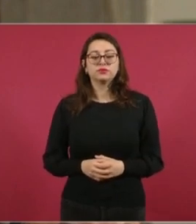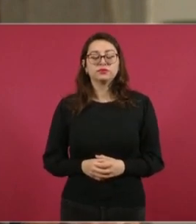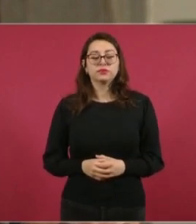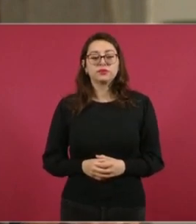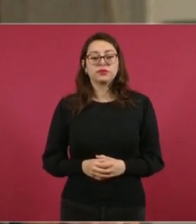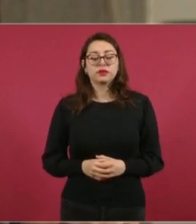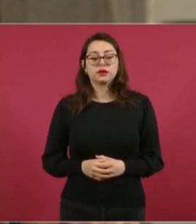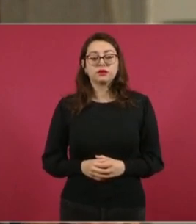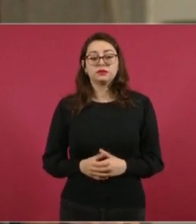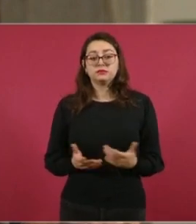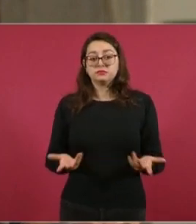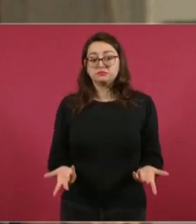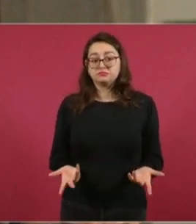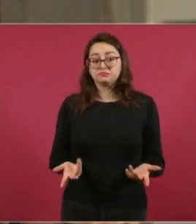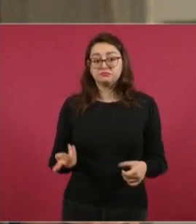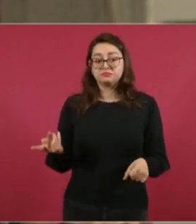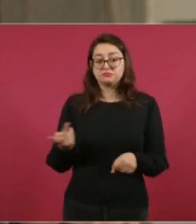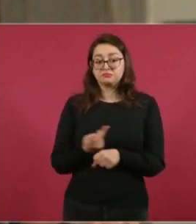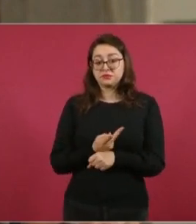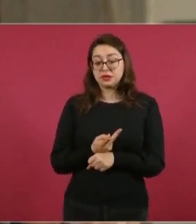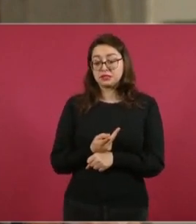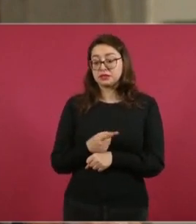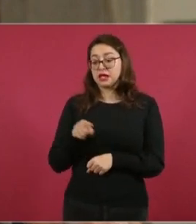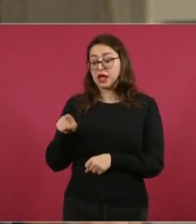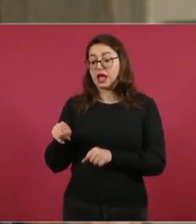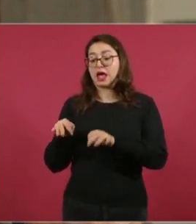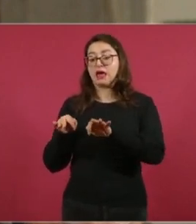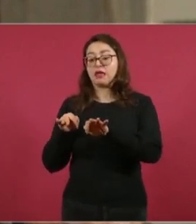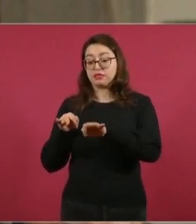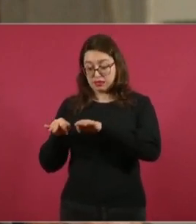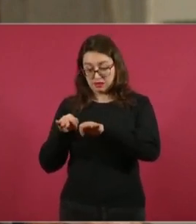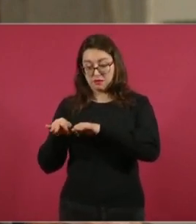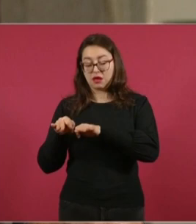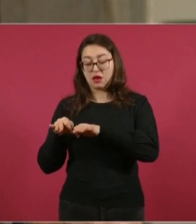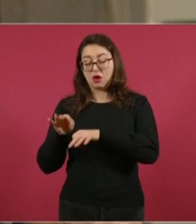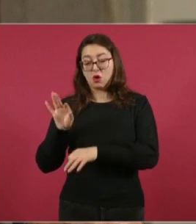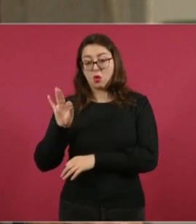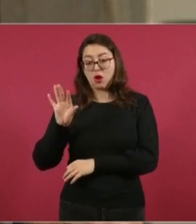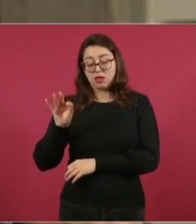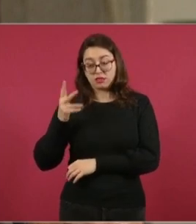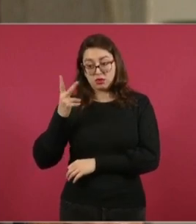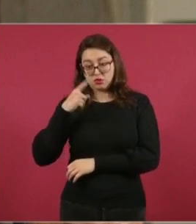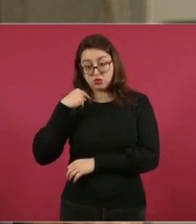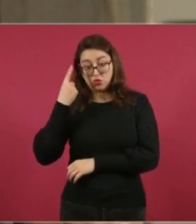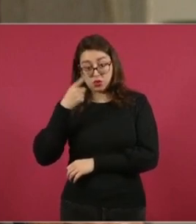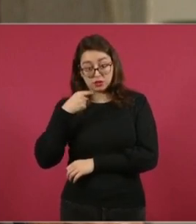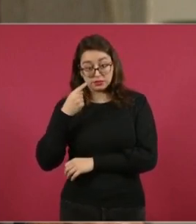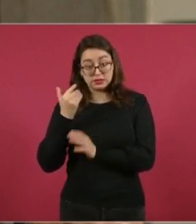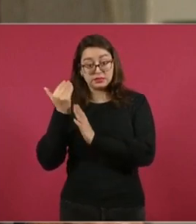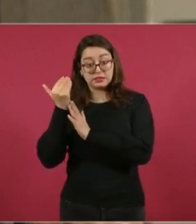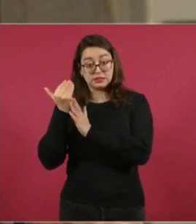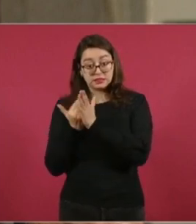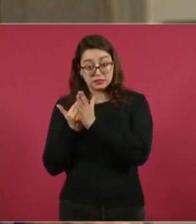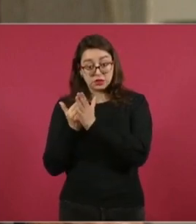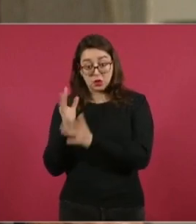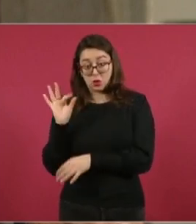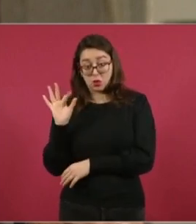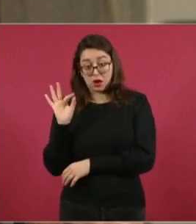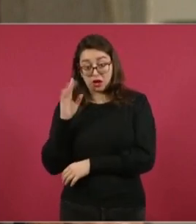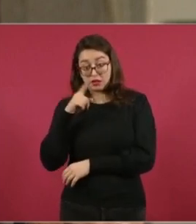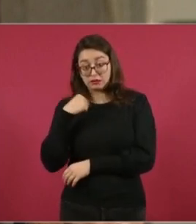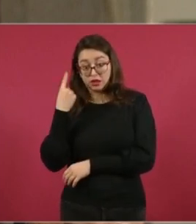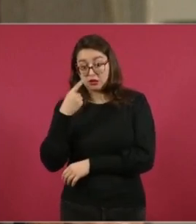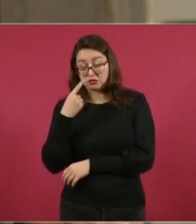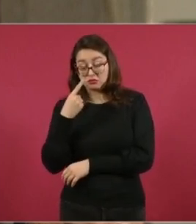iniciativas el tema de la reducción de la jornada laboral de 48 a 40 horas. Usted no